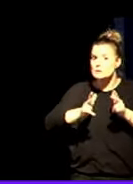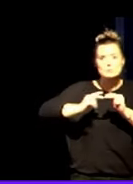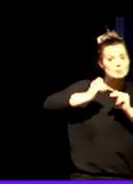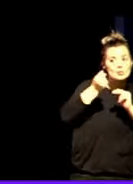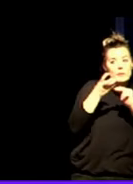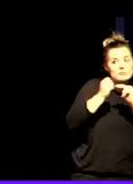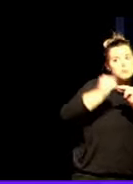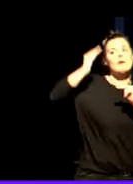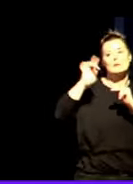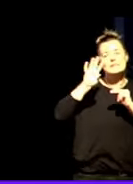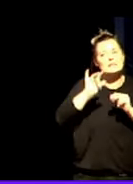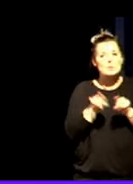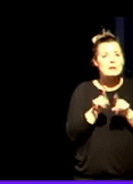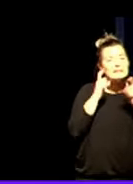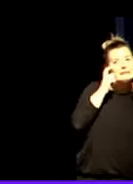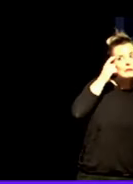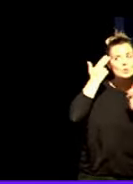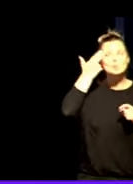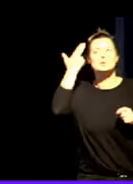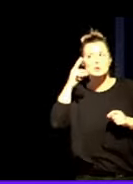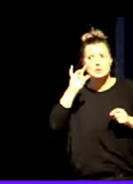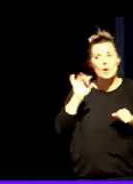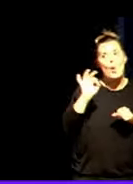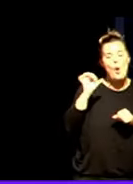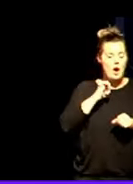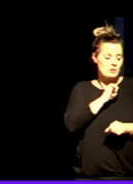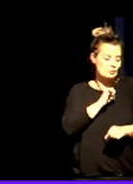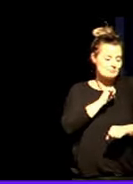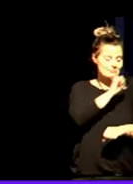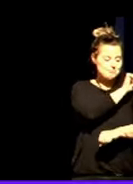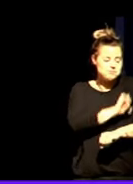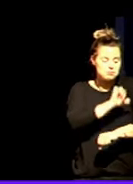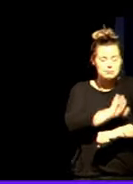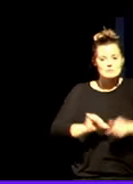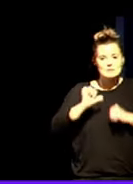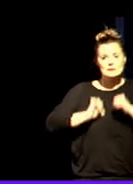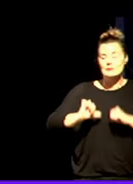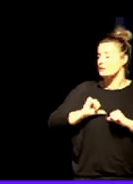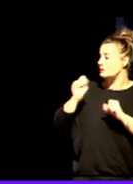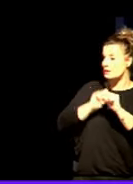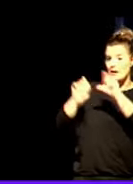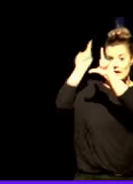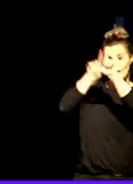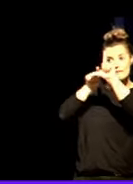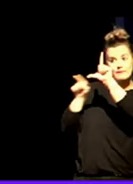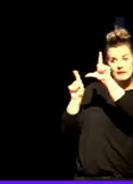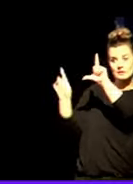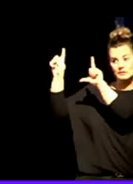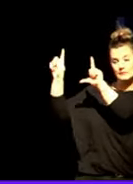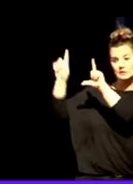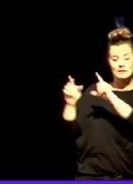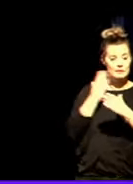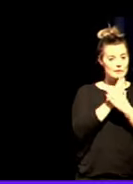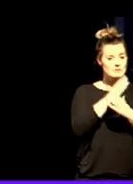tentativas, sin las autolesiones. ¿De acuerdo? Ahí tenéis en esta gráfica, perdón, en esta gráfica de arriba, desde el año